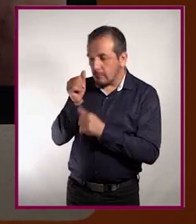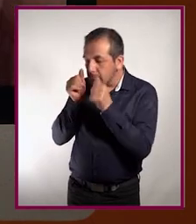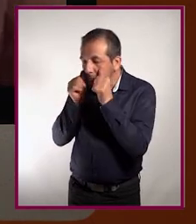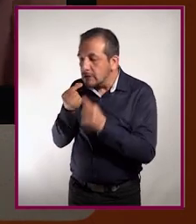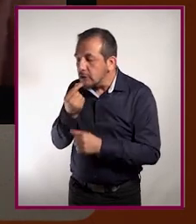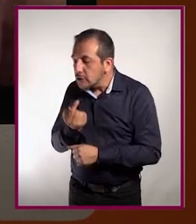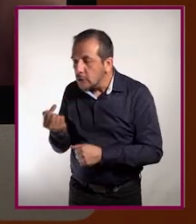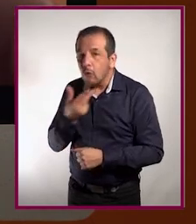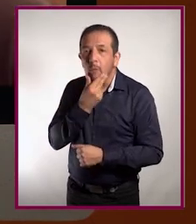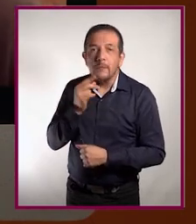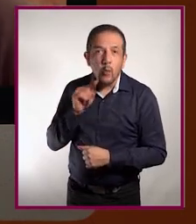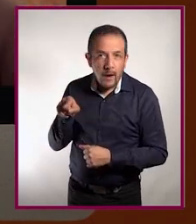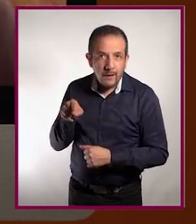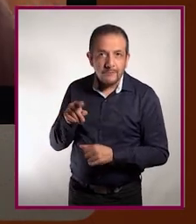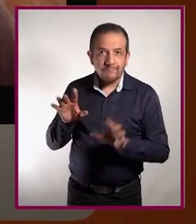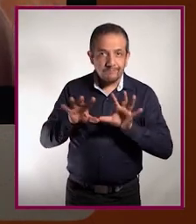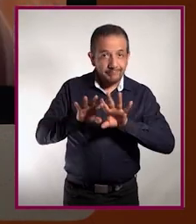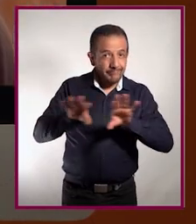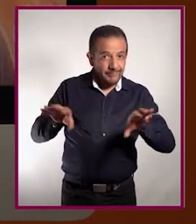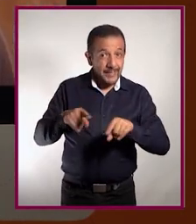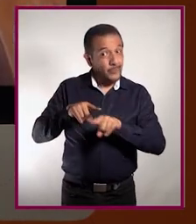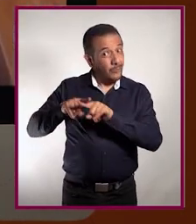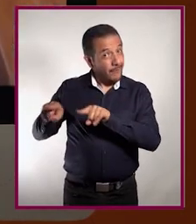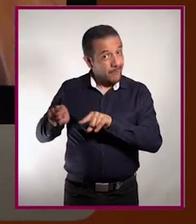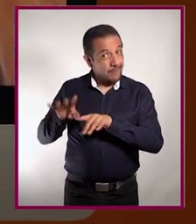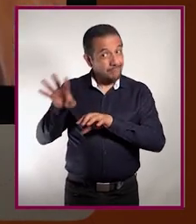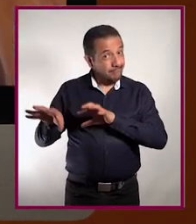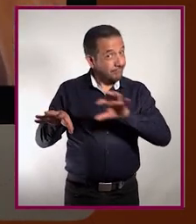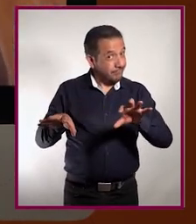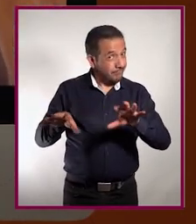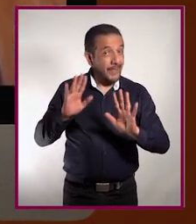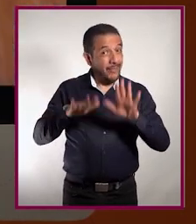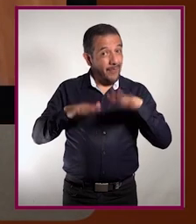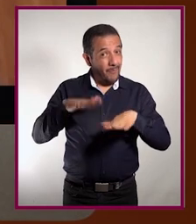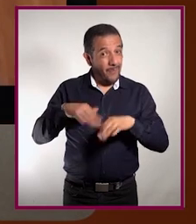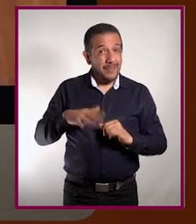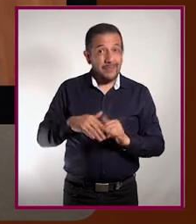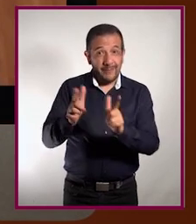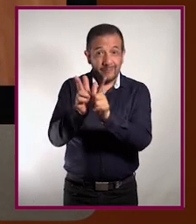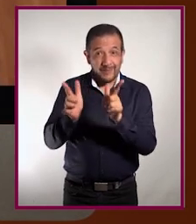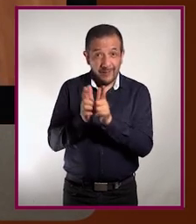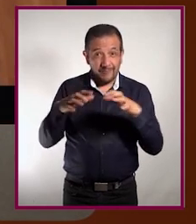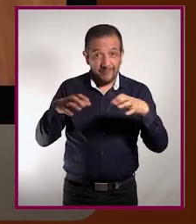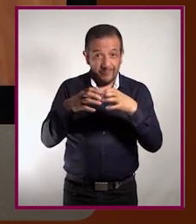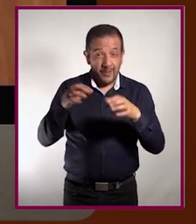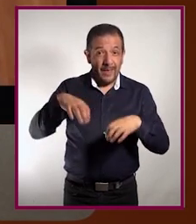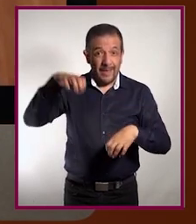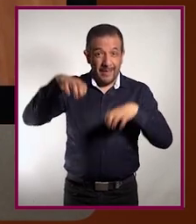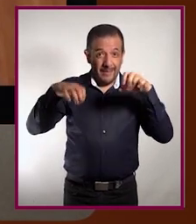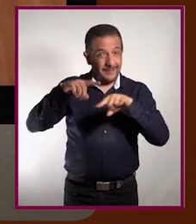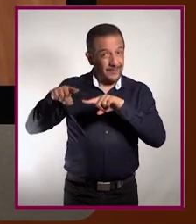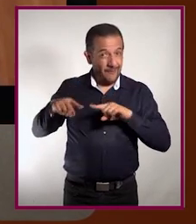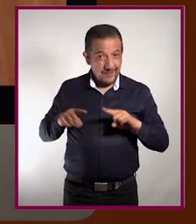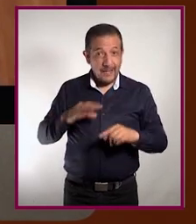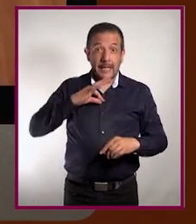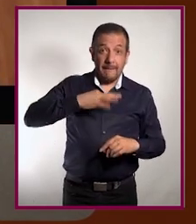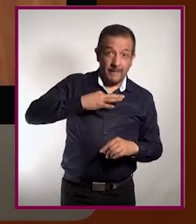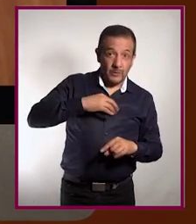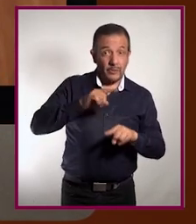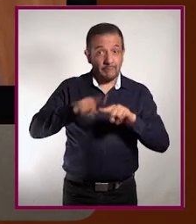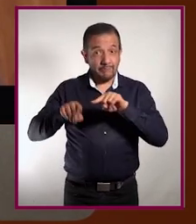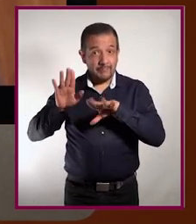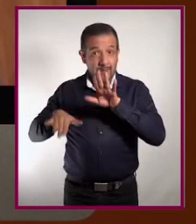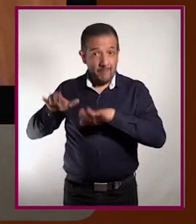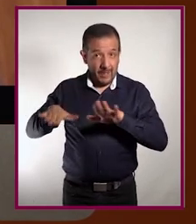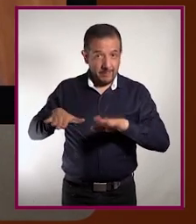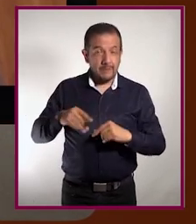ver las infecciones en niñas y niños, ¿no? Que sí pueden ser un poco diferentes, dependiendo de nuestros grupos de edades podemos tener enfermedades infecciosas